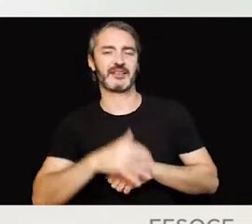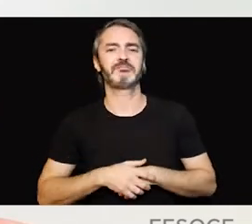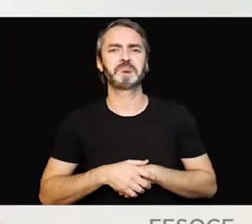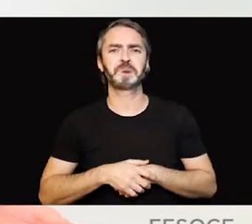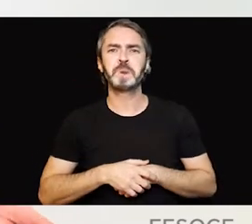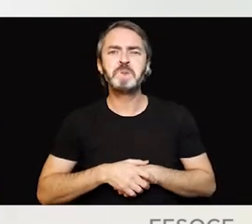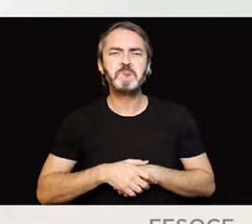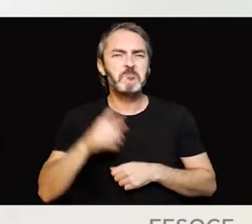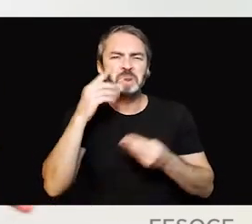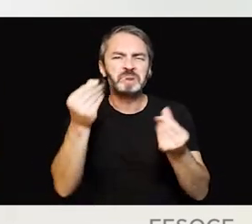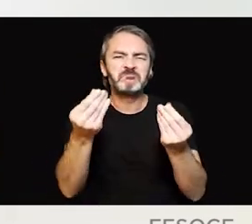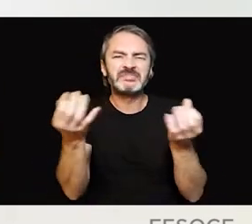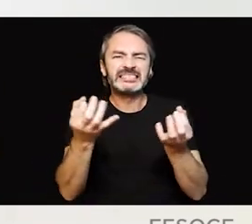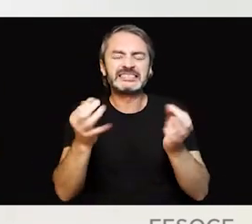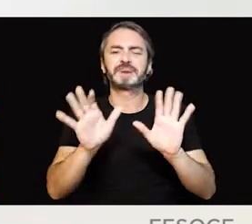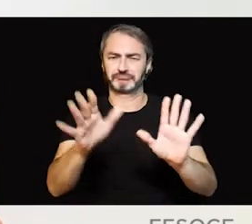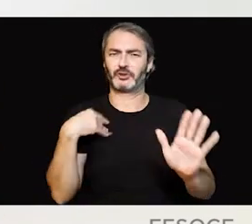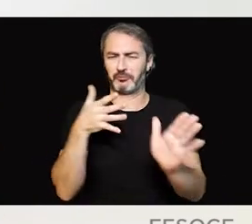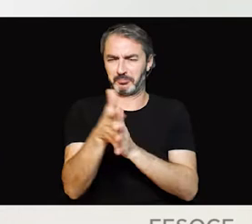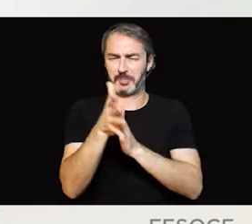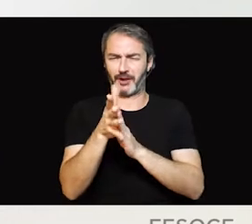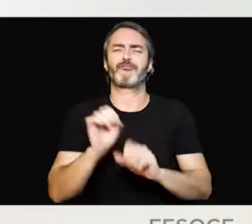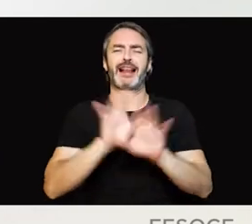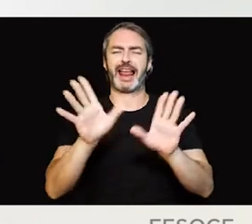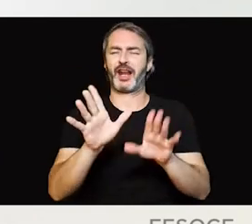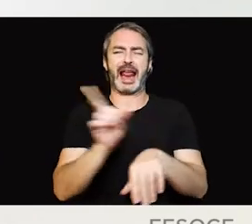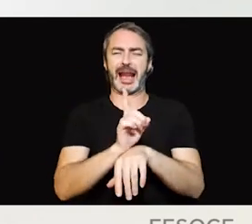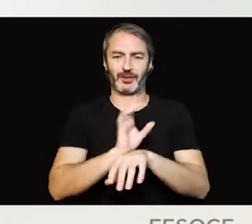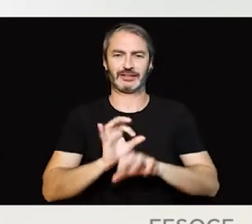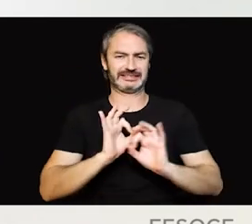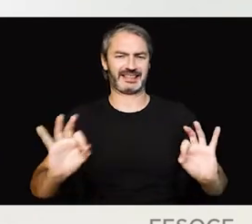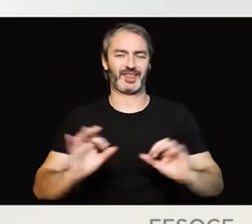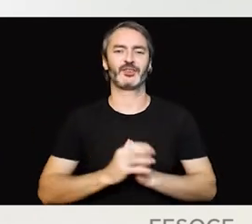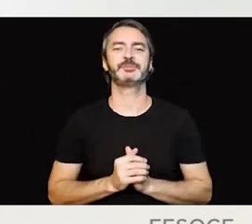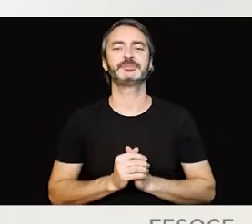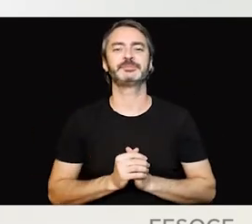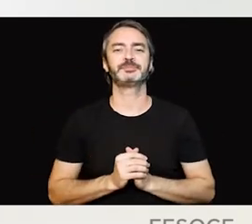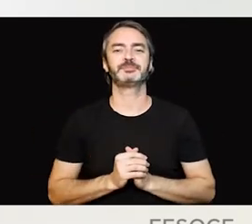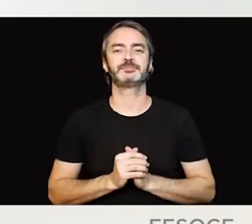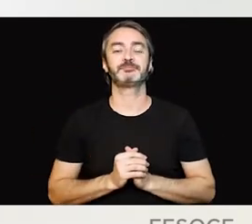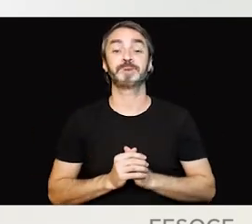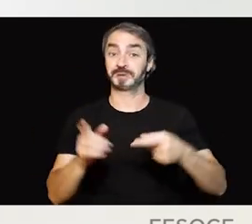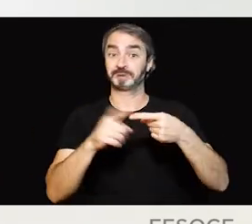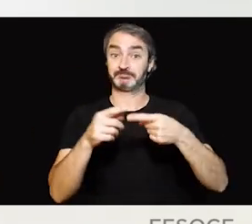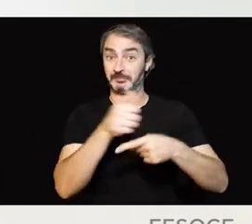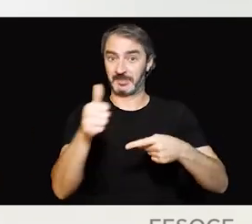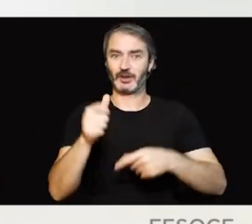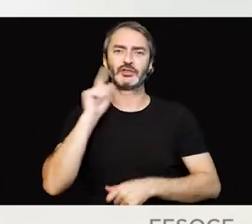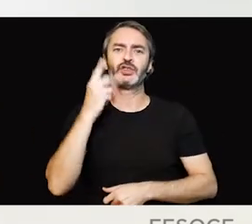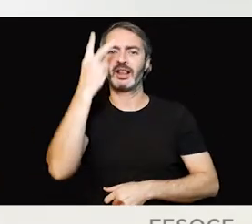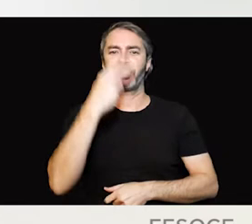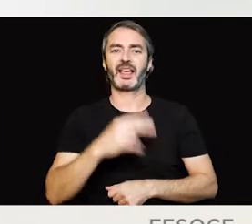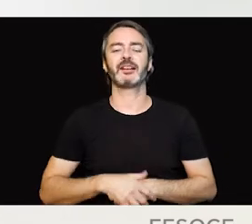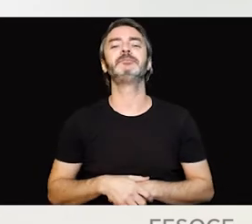No suenan de nada ninguna de estas dos cosas, no os preocupéis, ahora mismo os lo explico rápido y sencillo. En primer lugar, ¿qué decía la